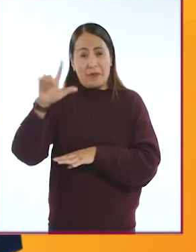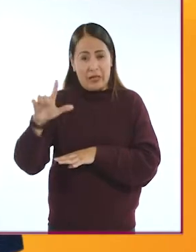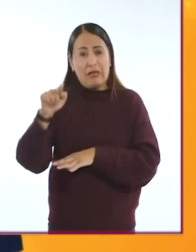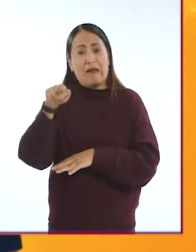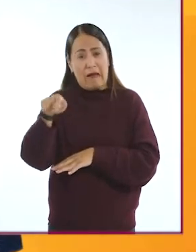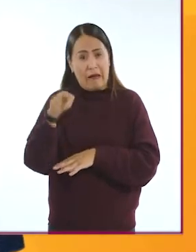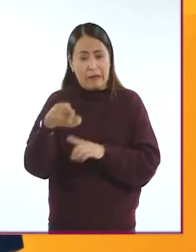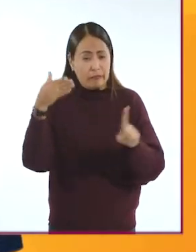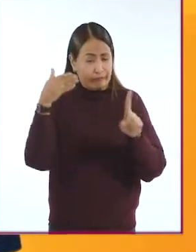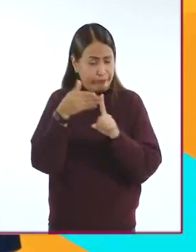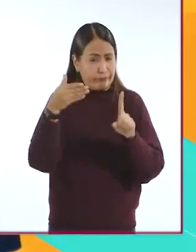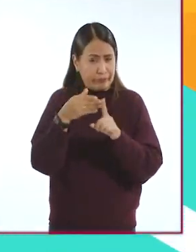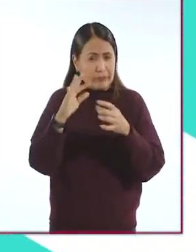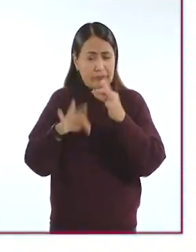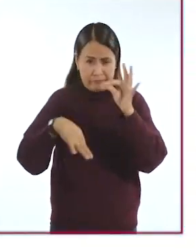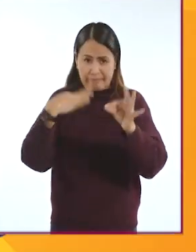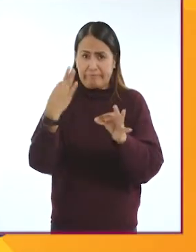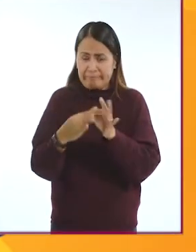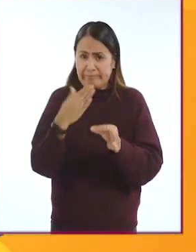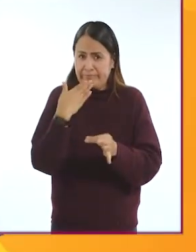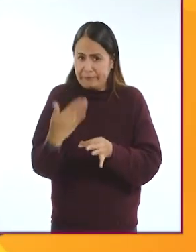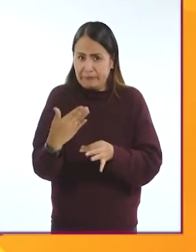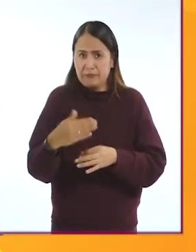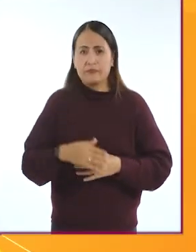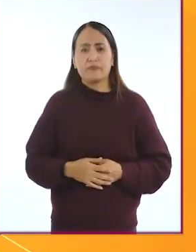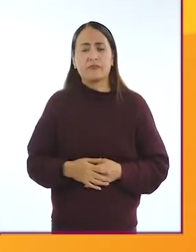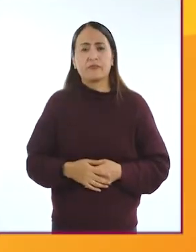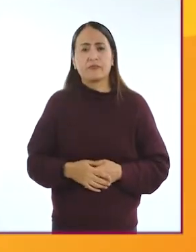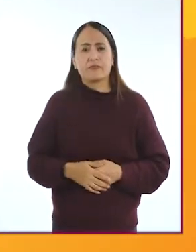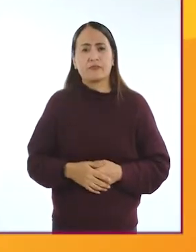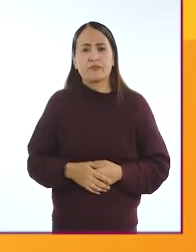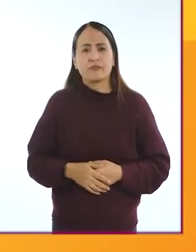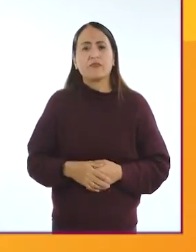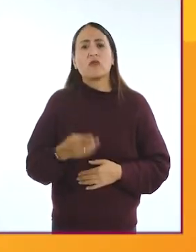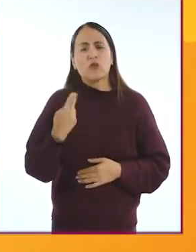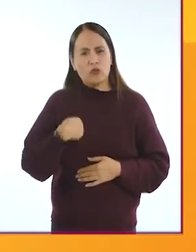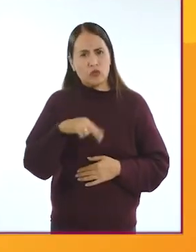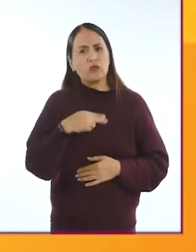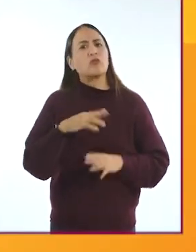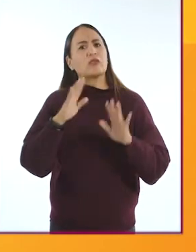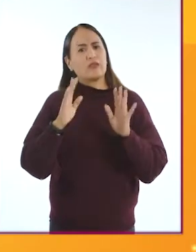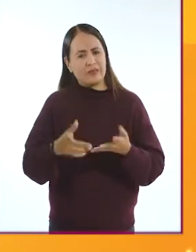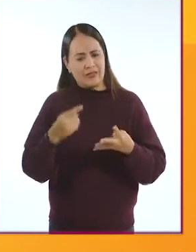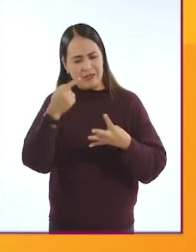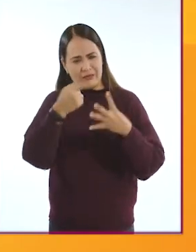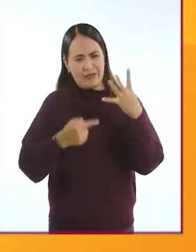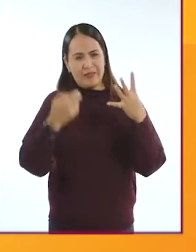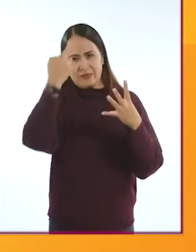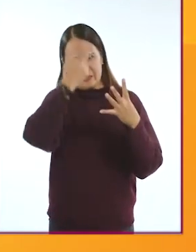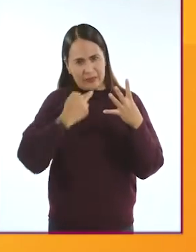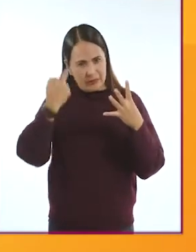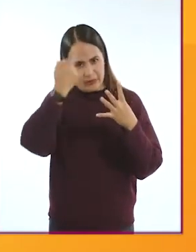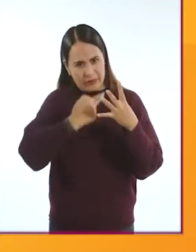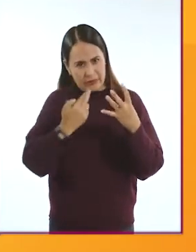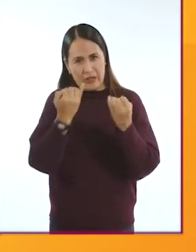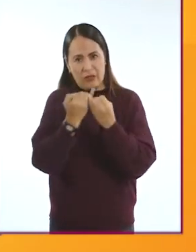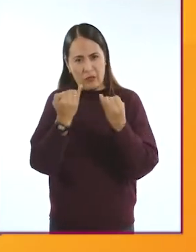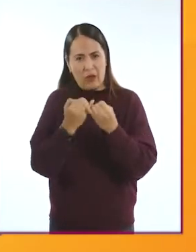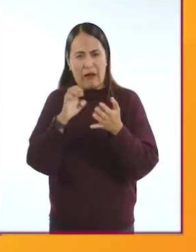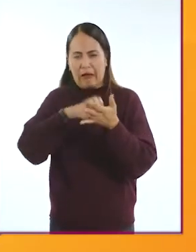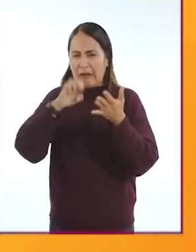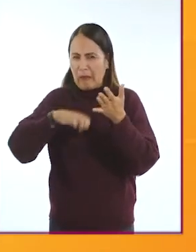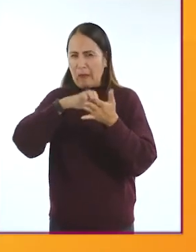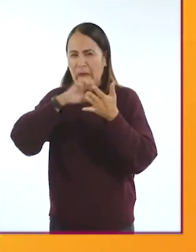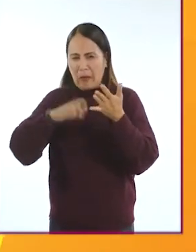servicio civil fuera tan preciso como el militar. Ya revisamos todas las categorías y vimos muchos ejemplos de tecnologías